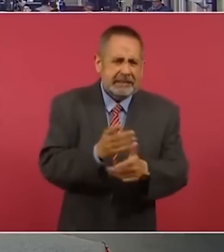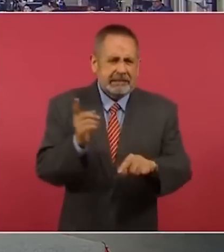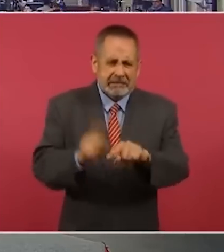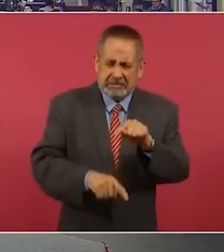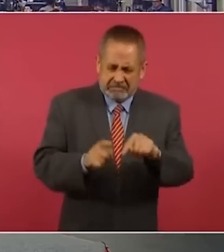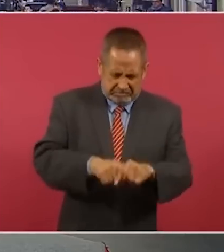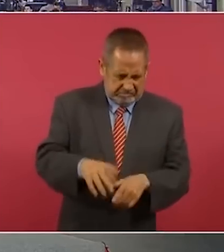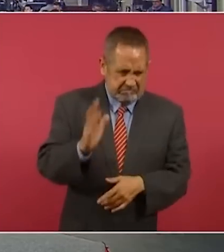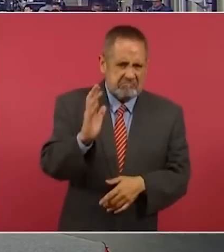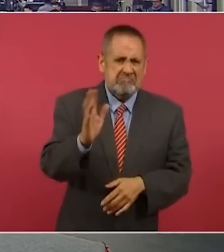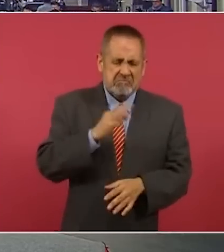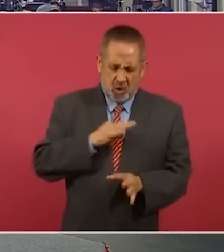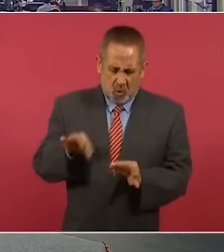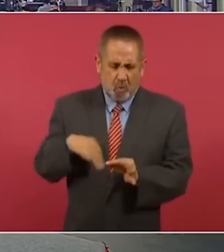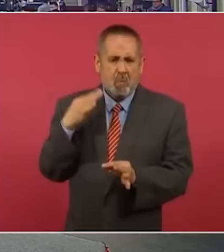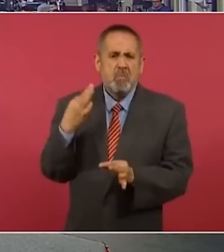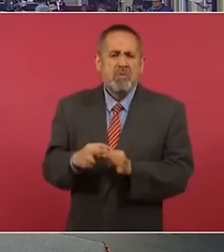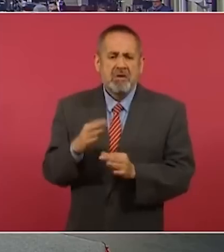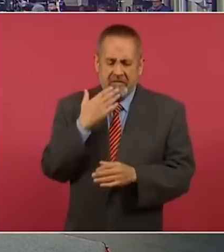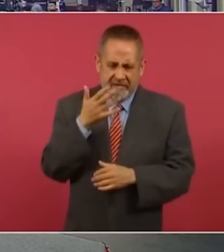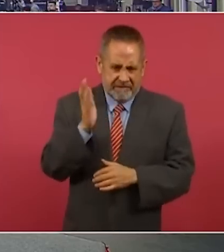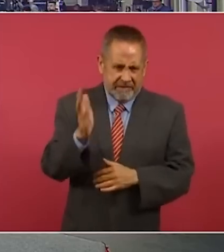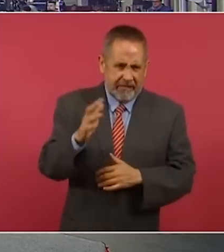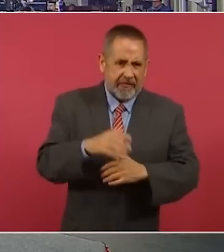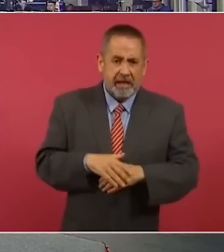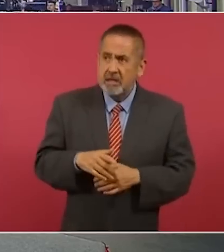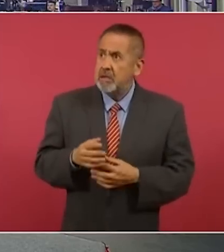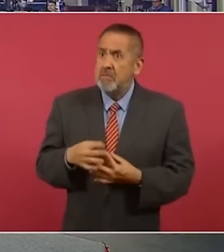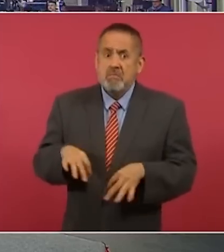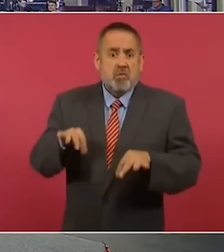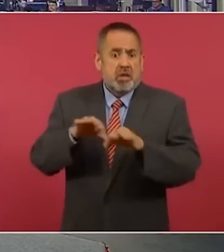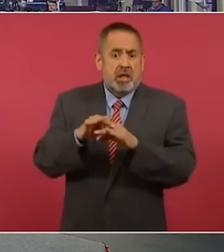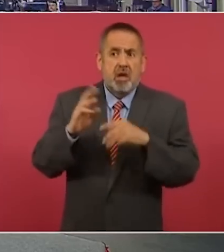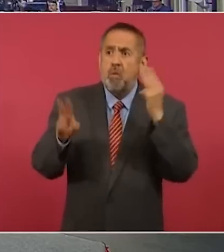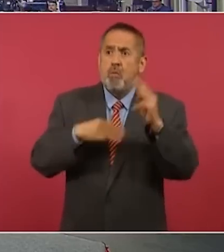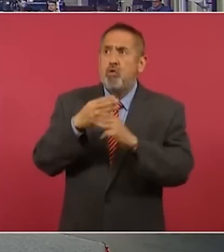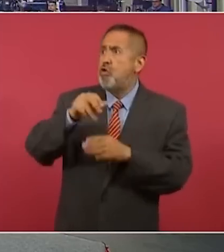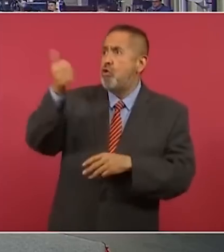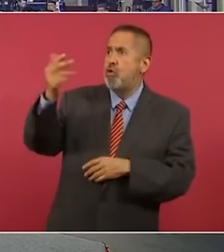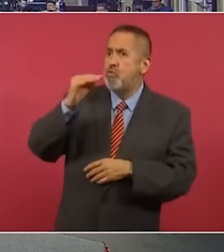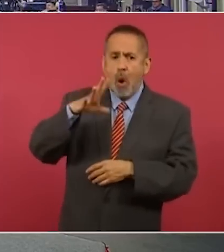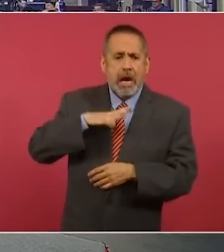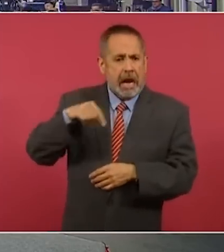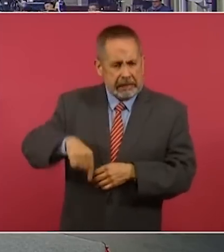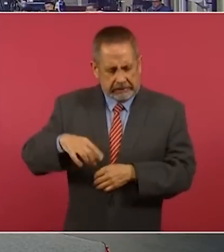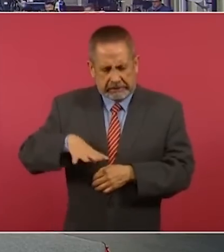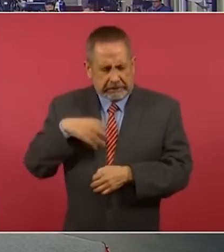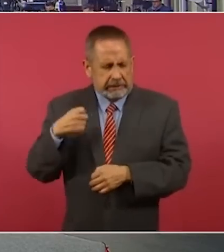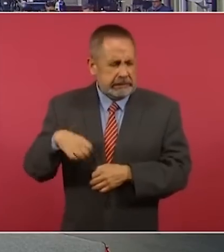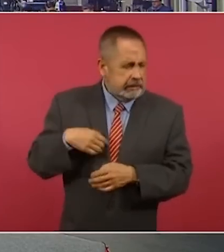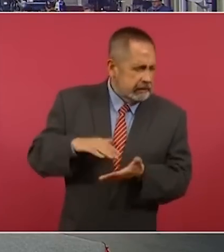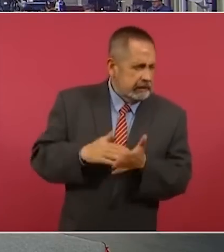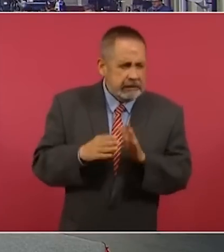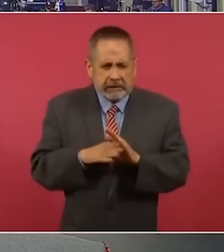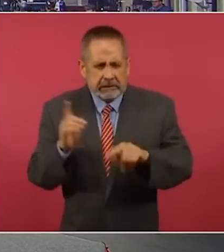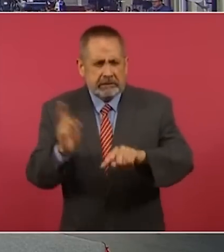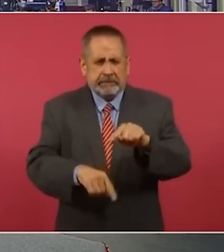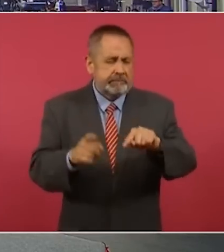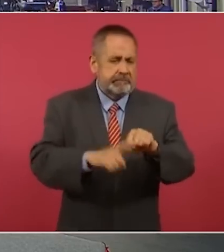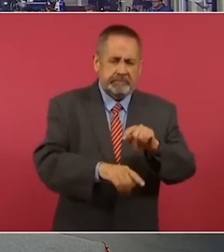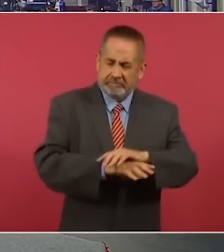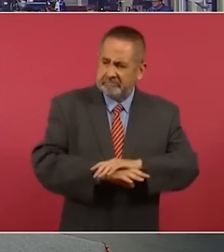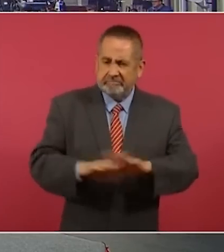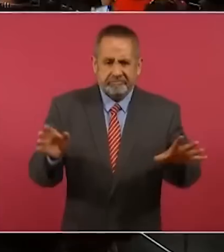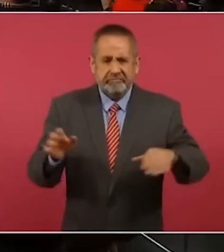el fentanilo es, lo vuelvo a insistir, el más importante del mundo si se compara inclusive con la población